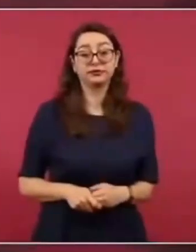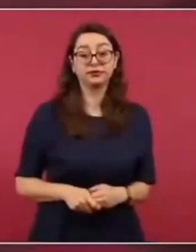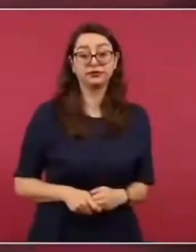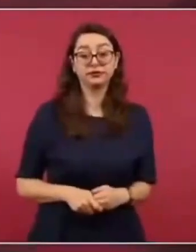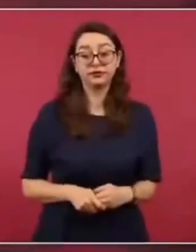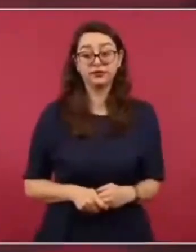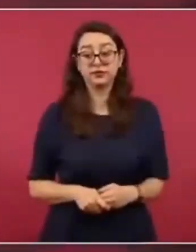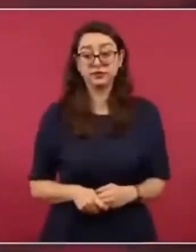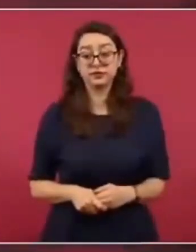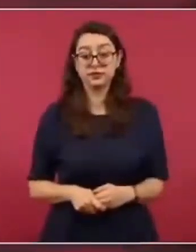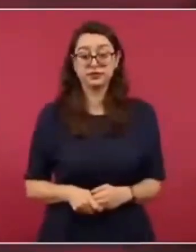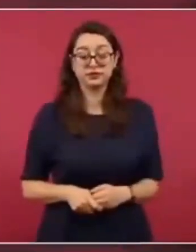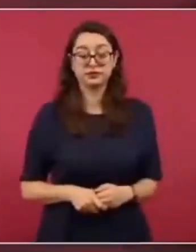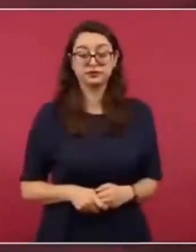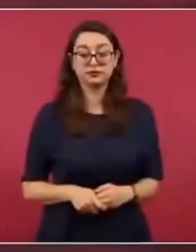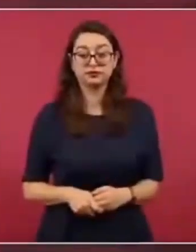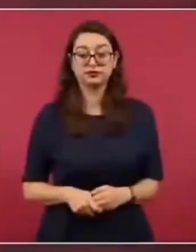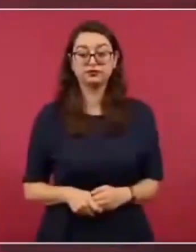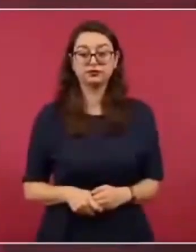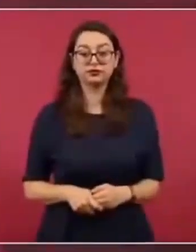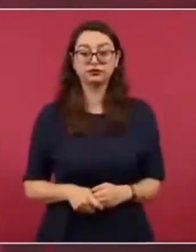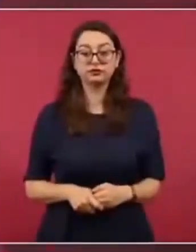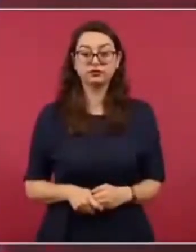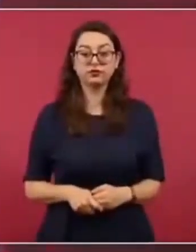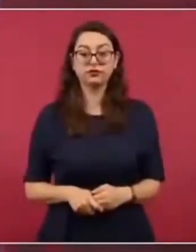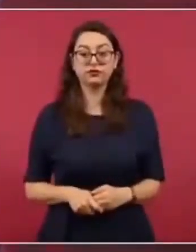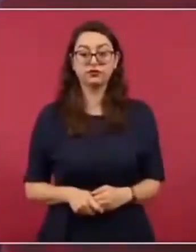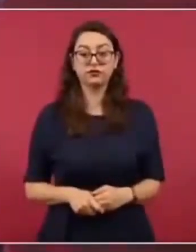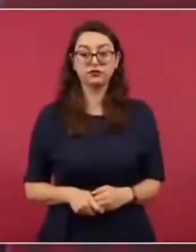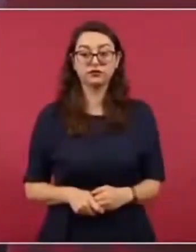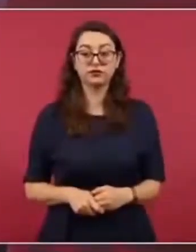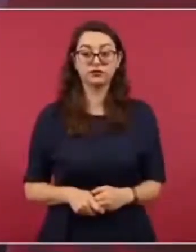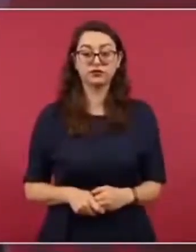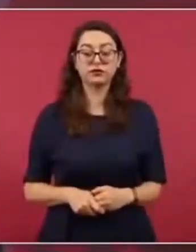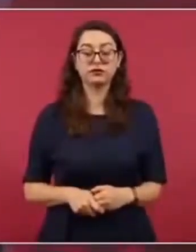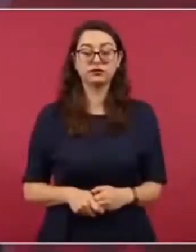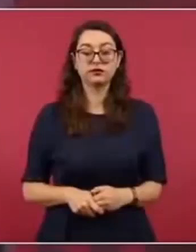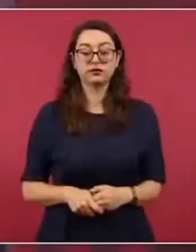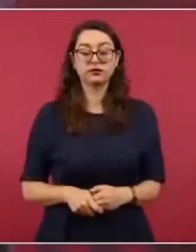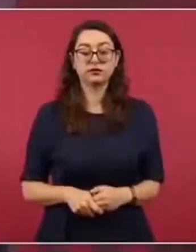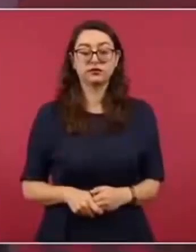no cambian ese proceder